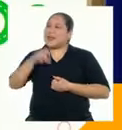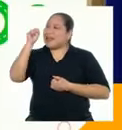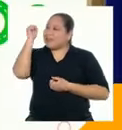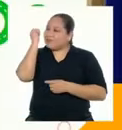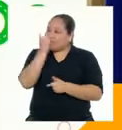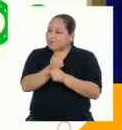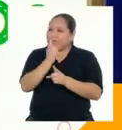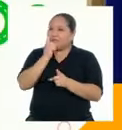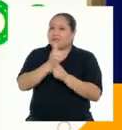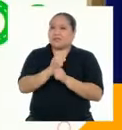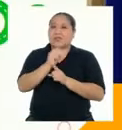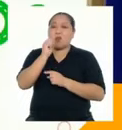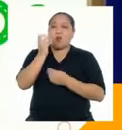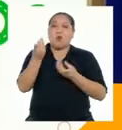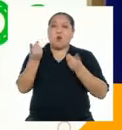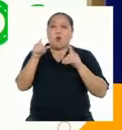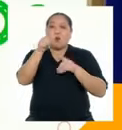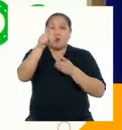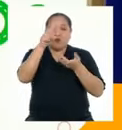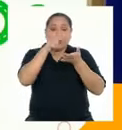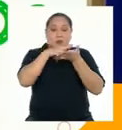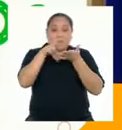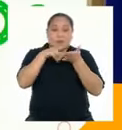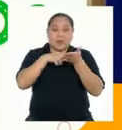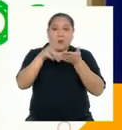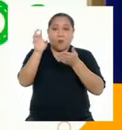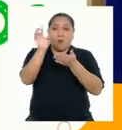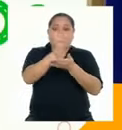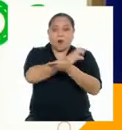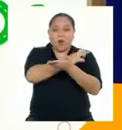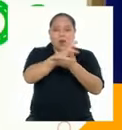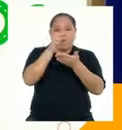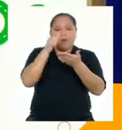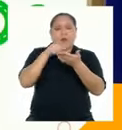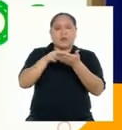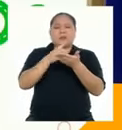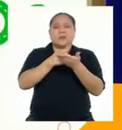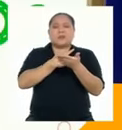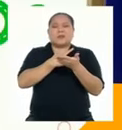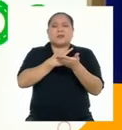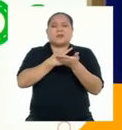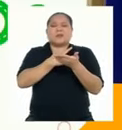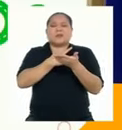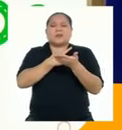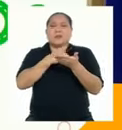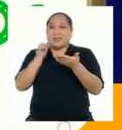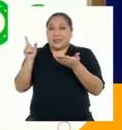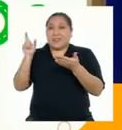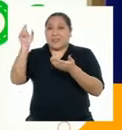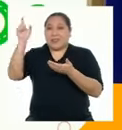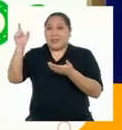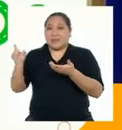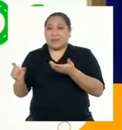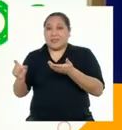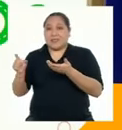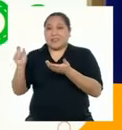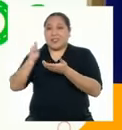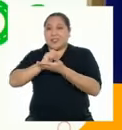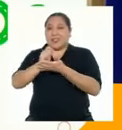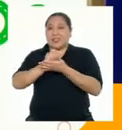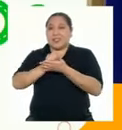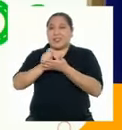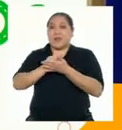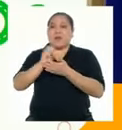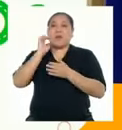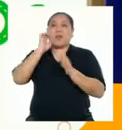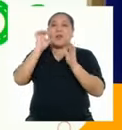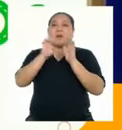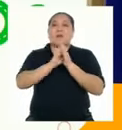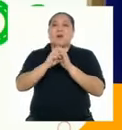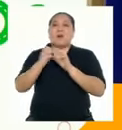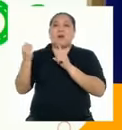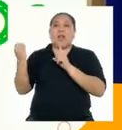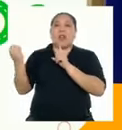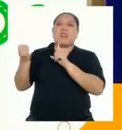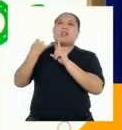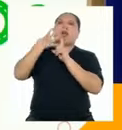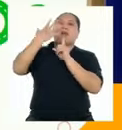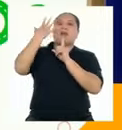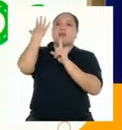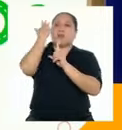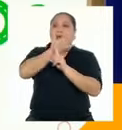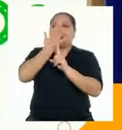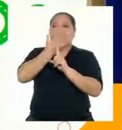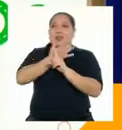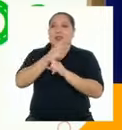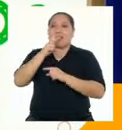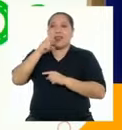¡Claro! Por eso, al leer un poema, llegamos a sentir lo que la o el autor propone Como en el poema Me gritaron negra de